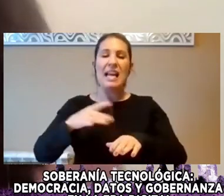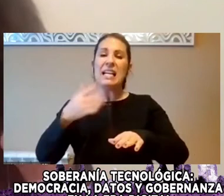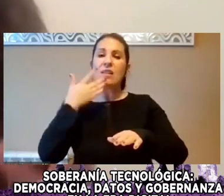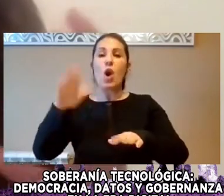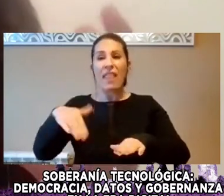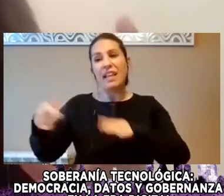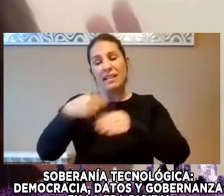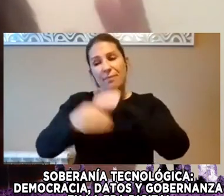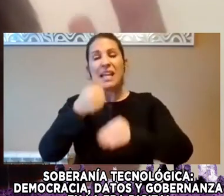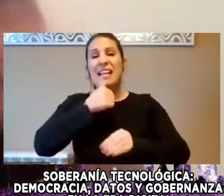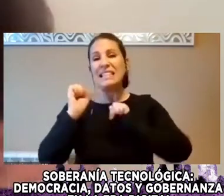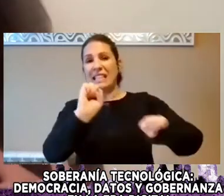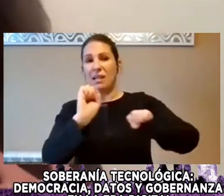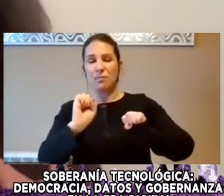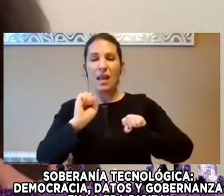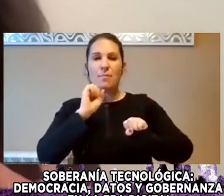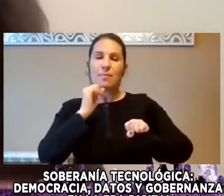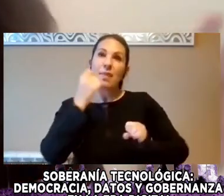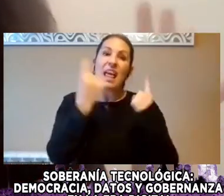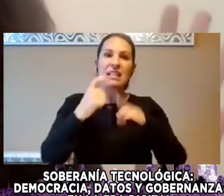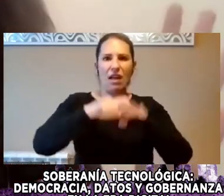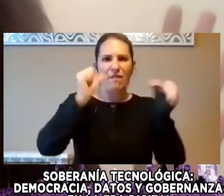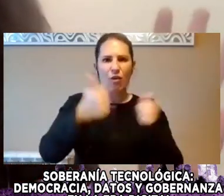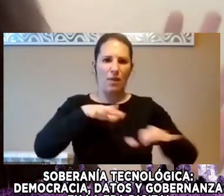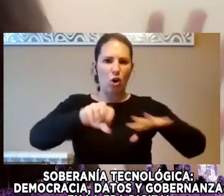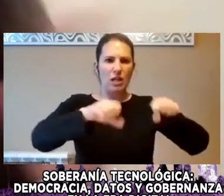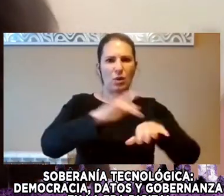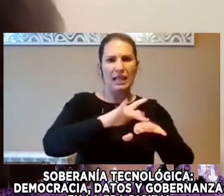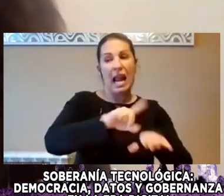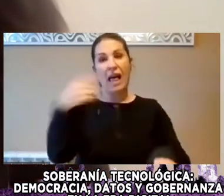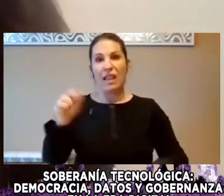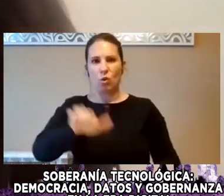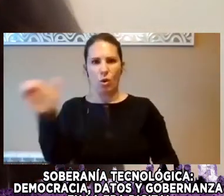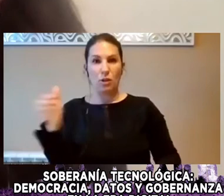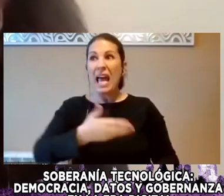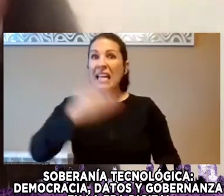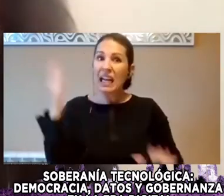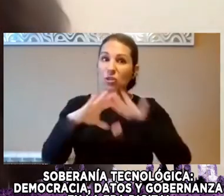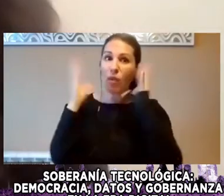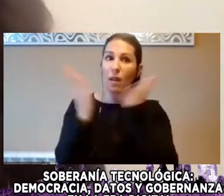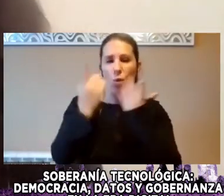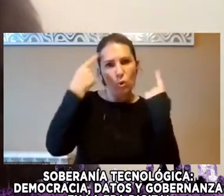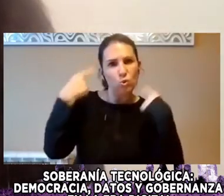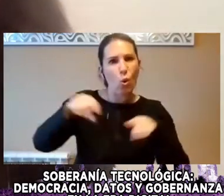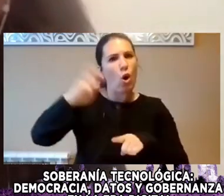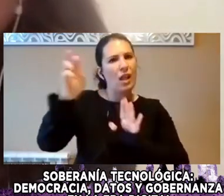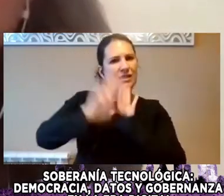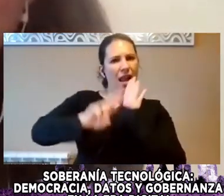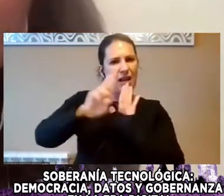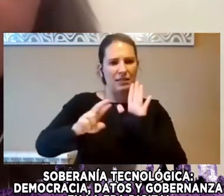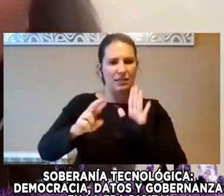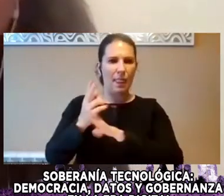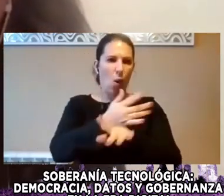Digital Hacia Los Europeos Y El Resto Del Mundo Que Apliquen Las Otras Reglas Del Juego Lo Que Yo